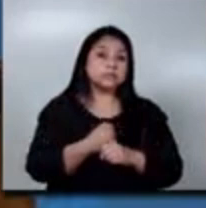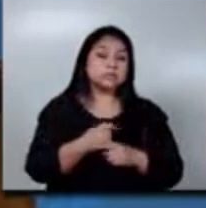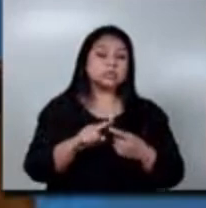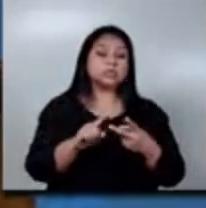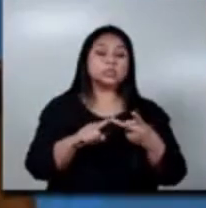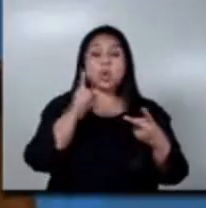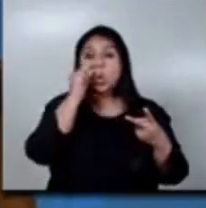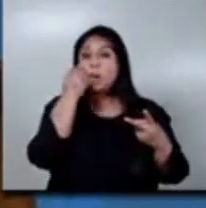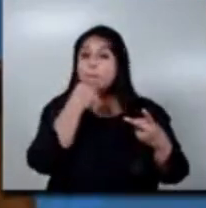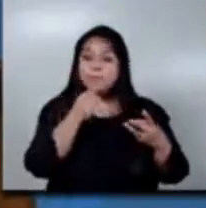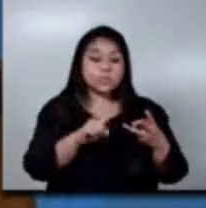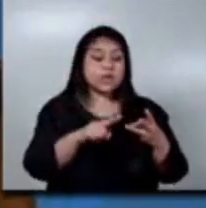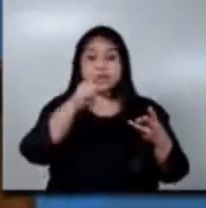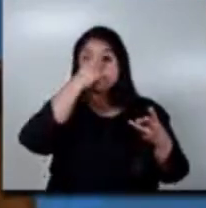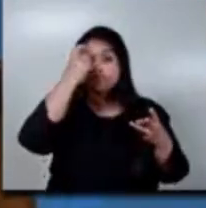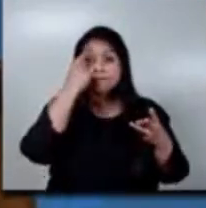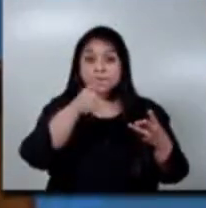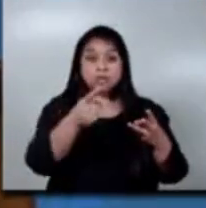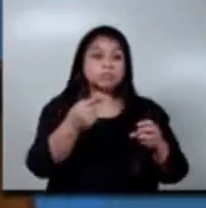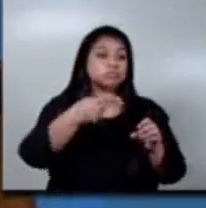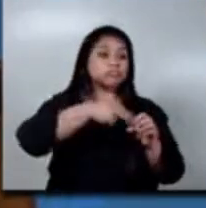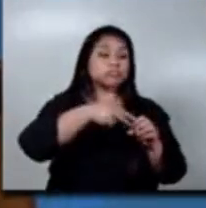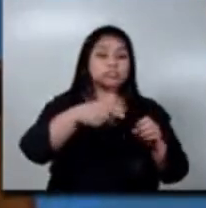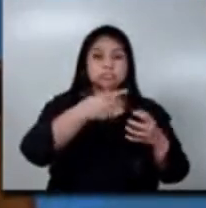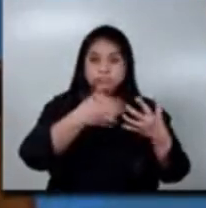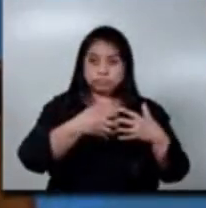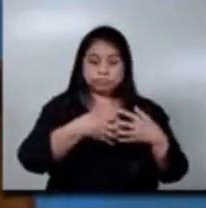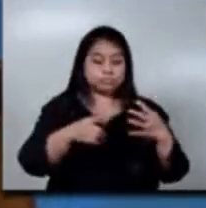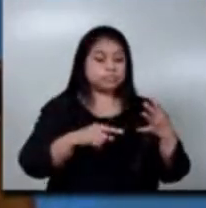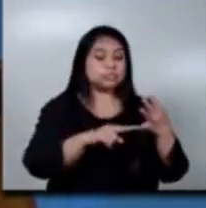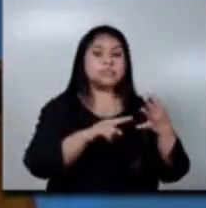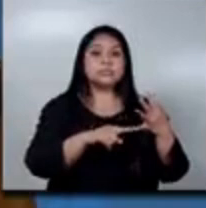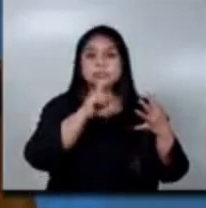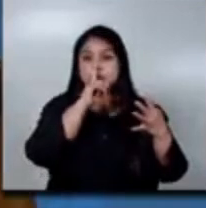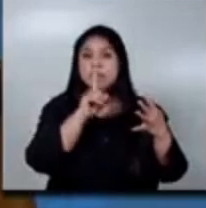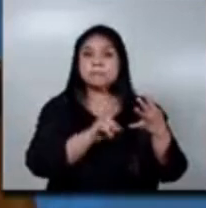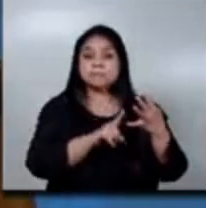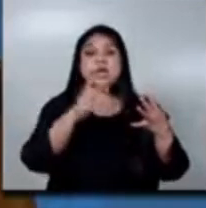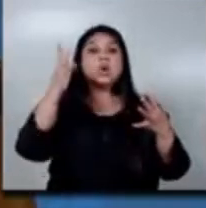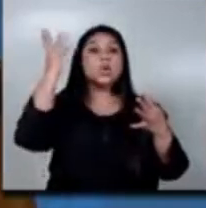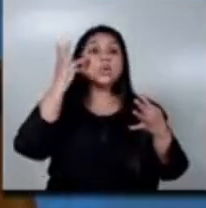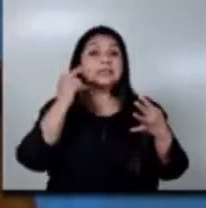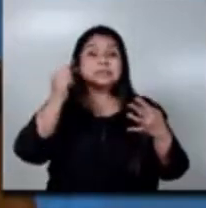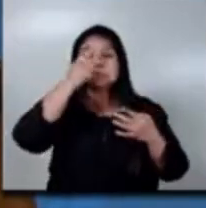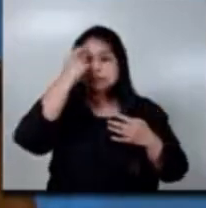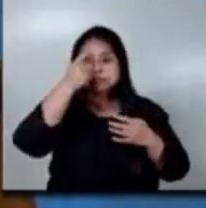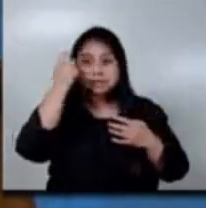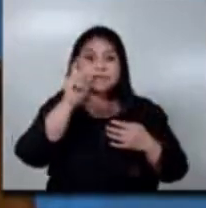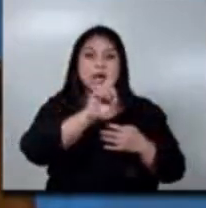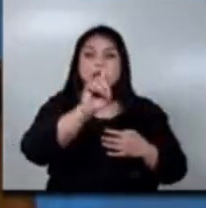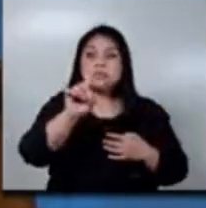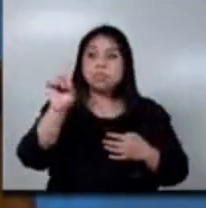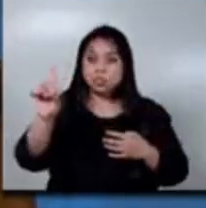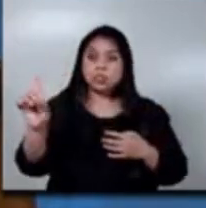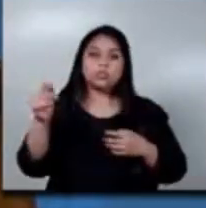ocupación que desempeñan dentro de las empresas, así como en todos los días que han sido elaborados por cada uno de los